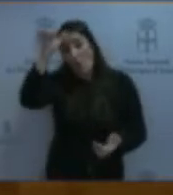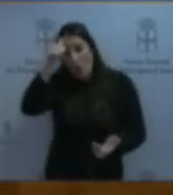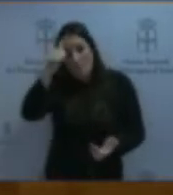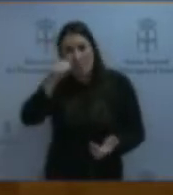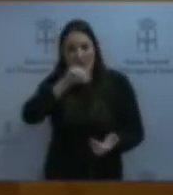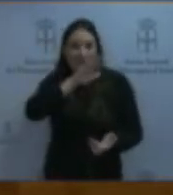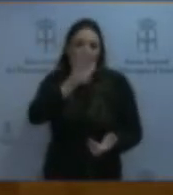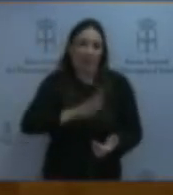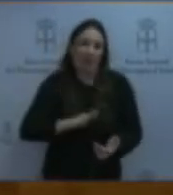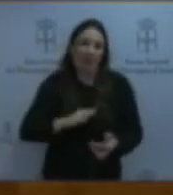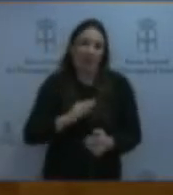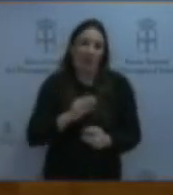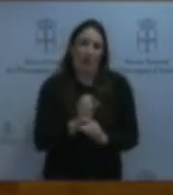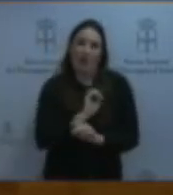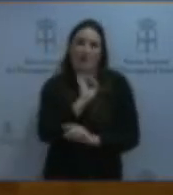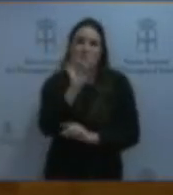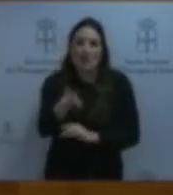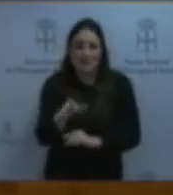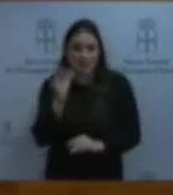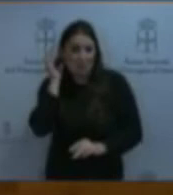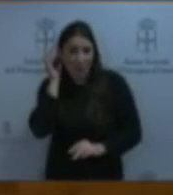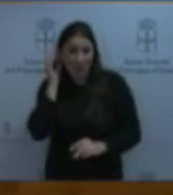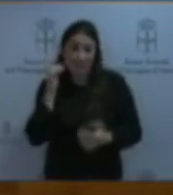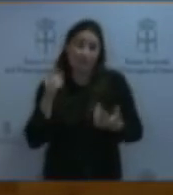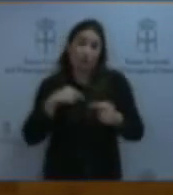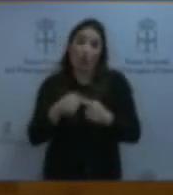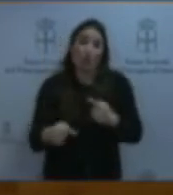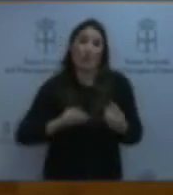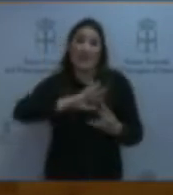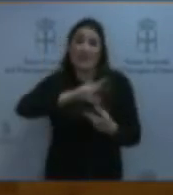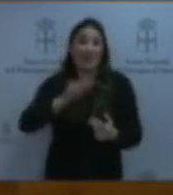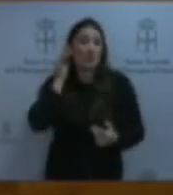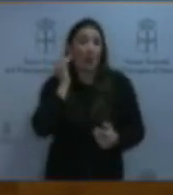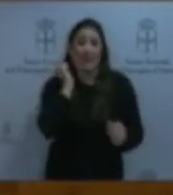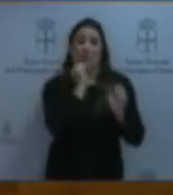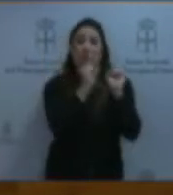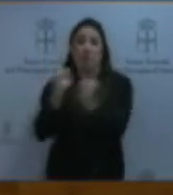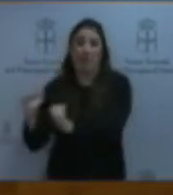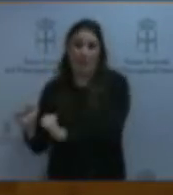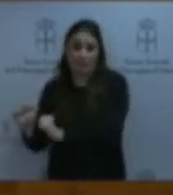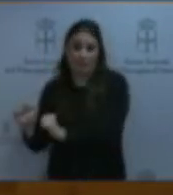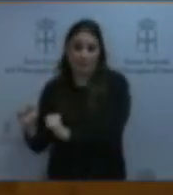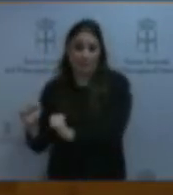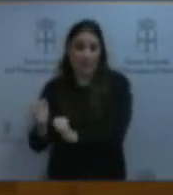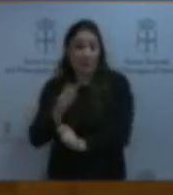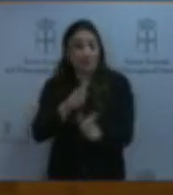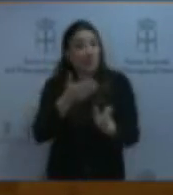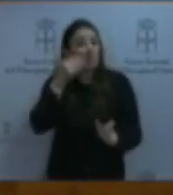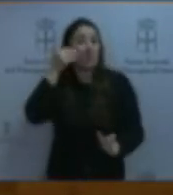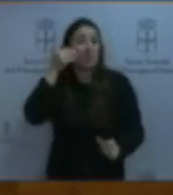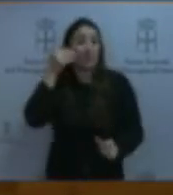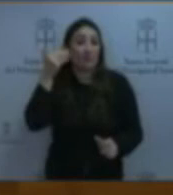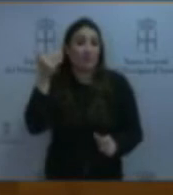Lamentablemente, abren casi todos los días los telediarios Los privilegiados ya no evocan